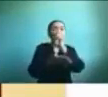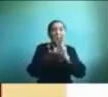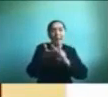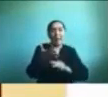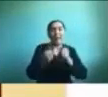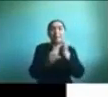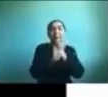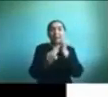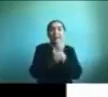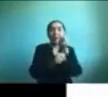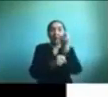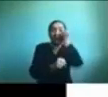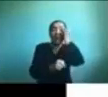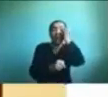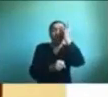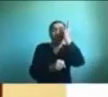también